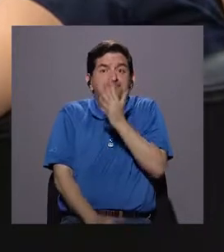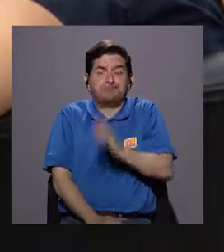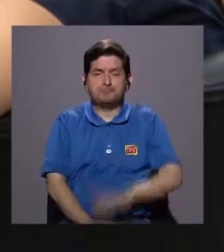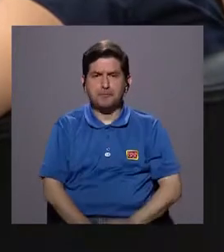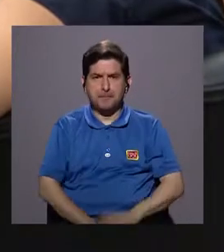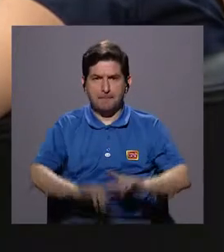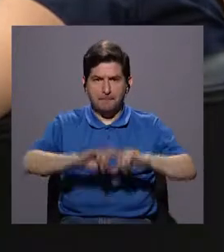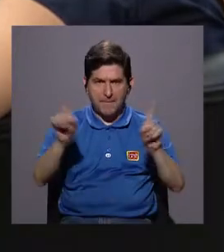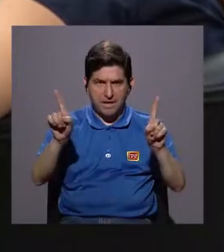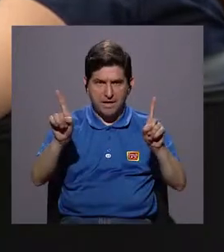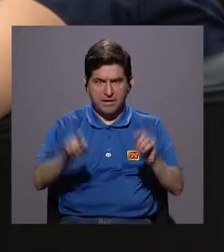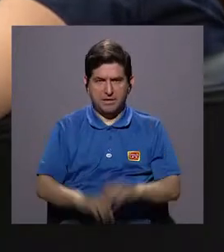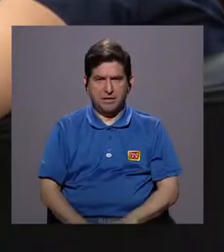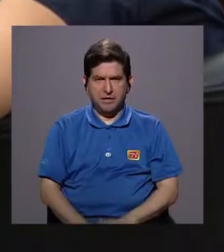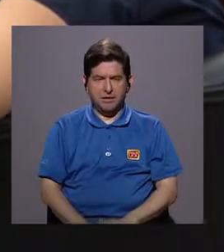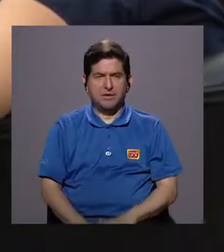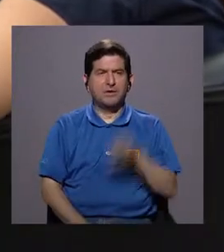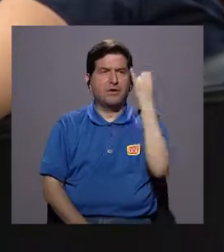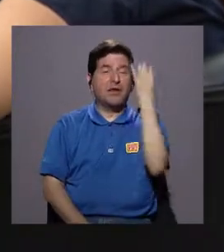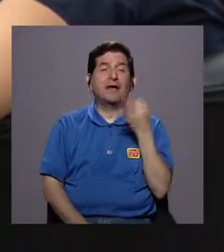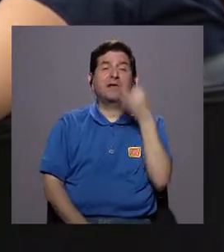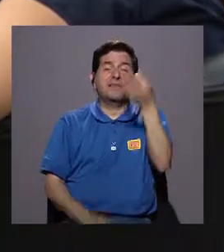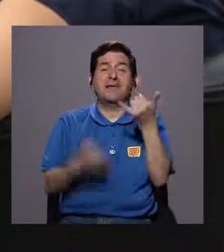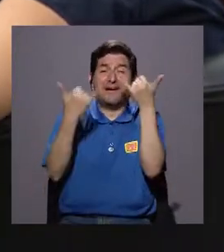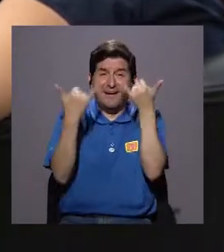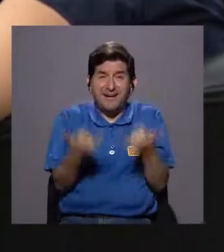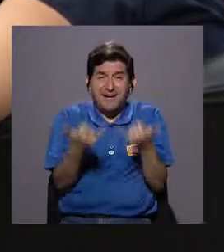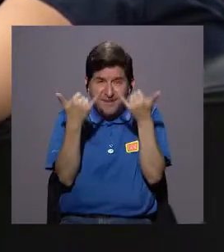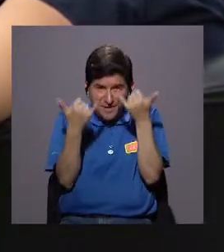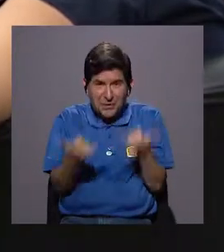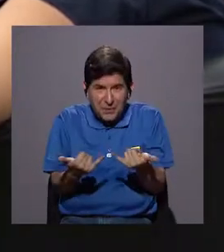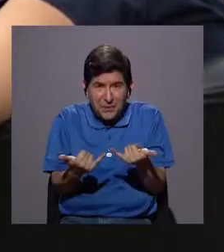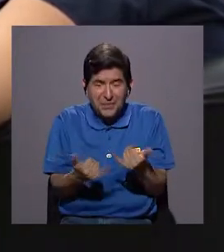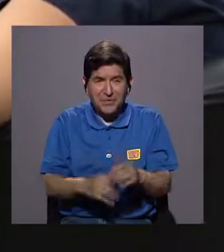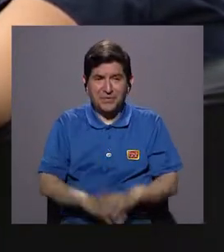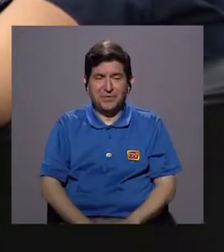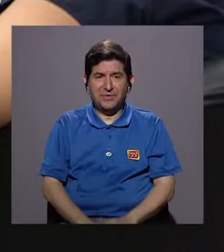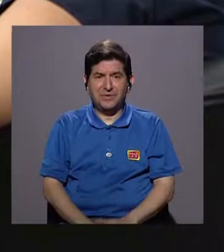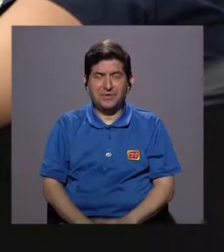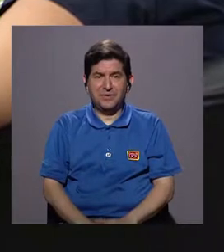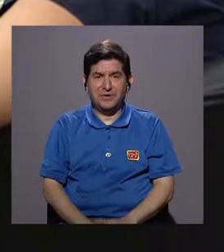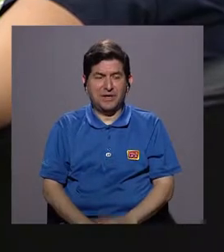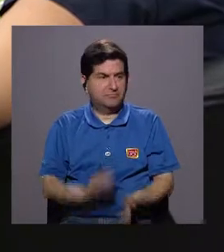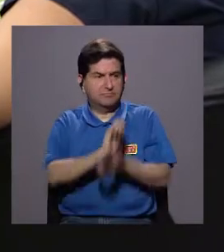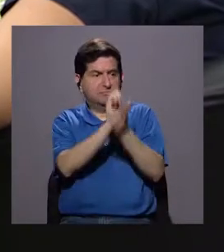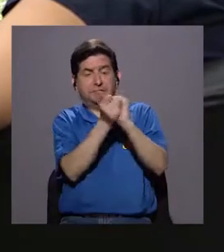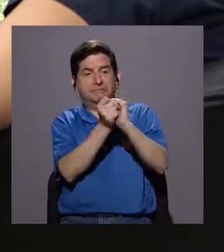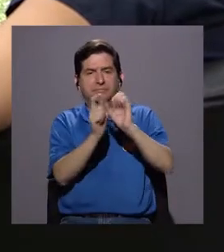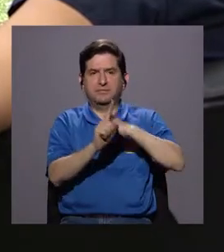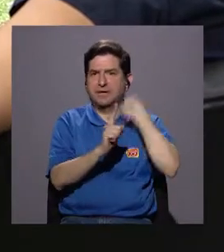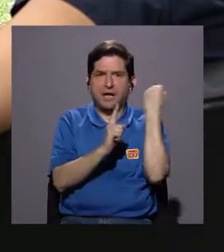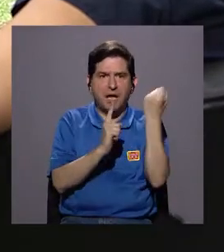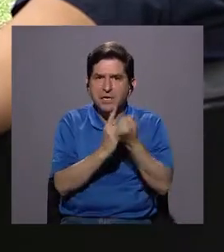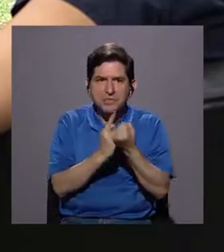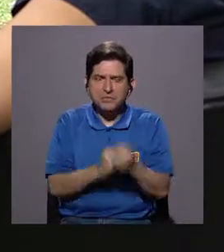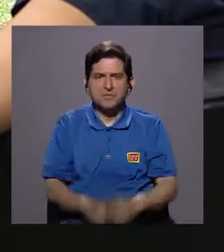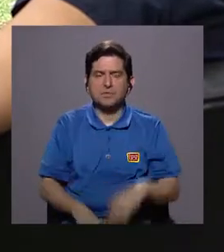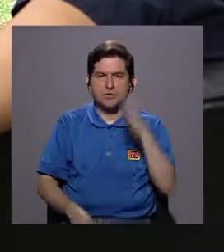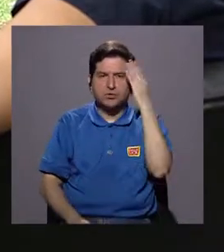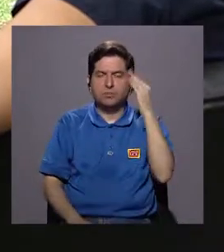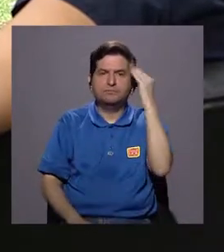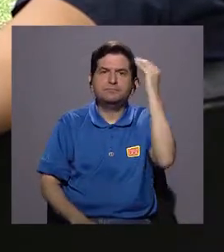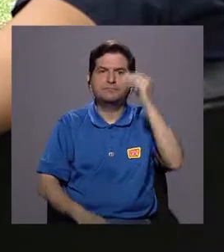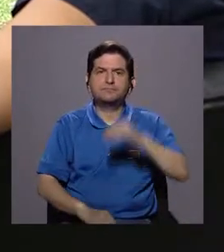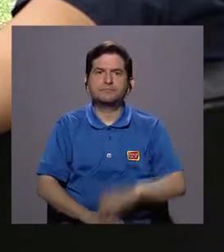¿verdad? Pero es que realmente los pronósticos ahora se nos disparan ante la situación que estamos